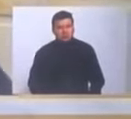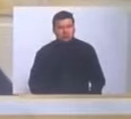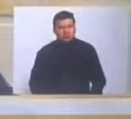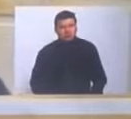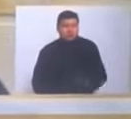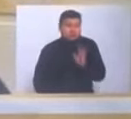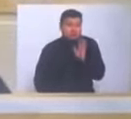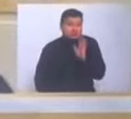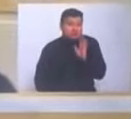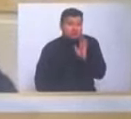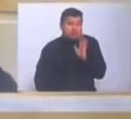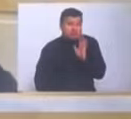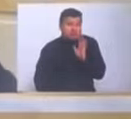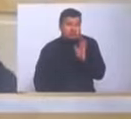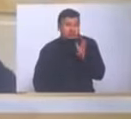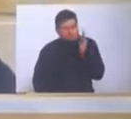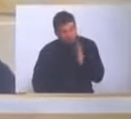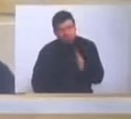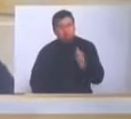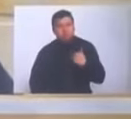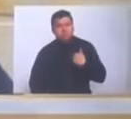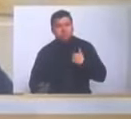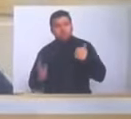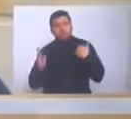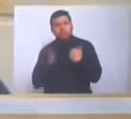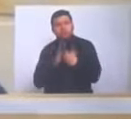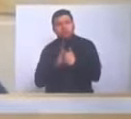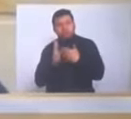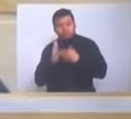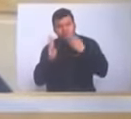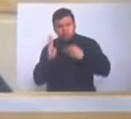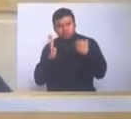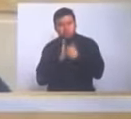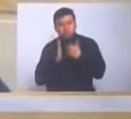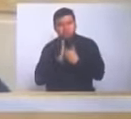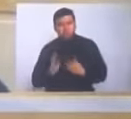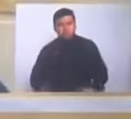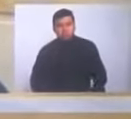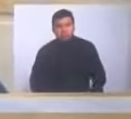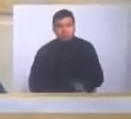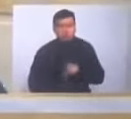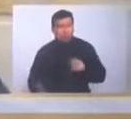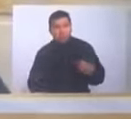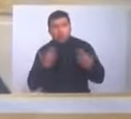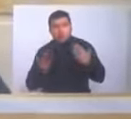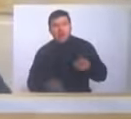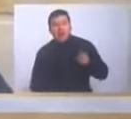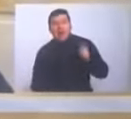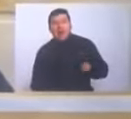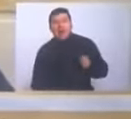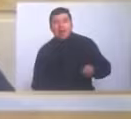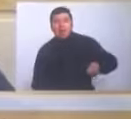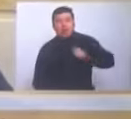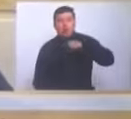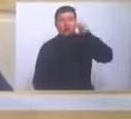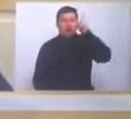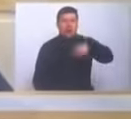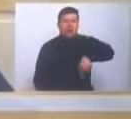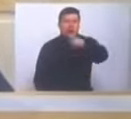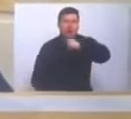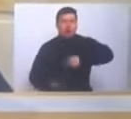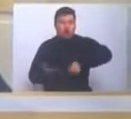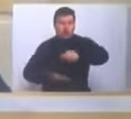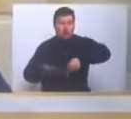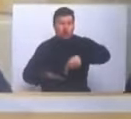Porque sí tenemos los argumentos. Lo que yo no confío en los abogados que este gobierno ha